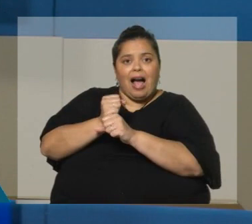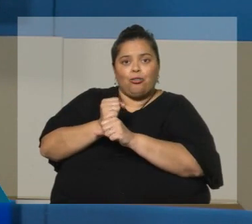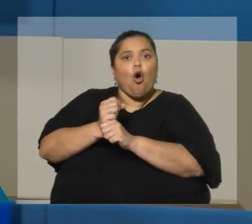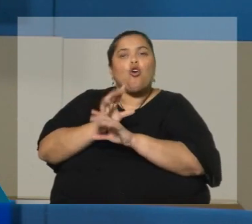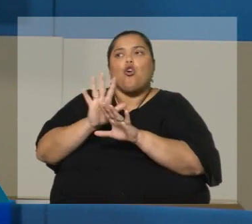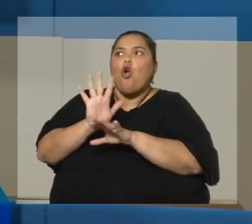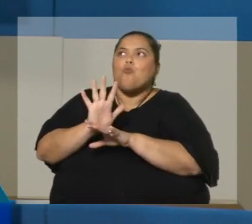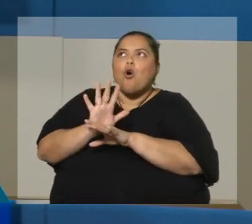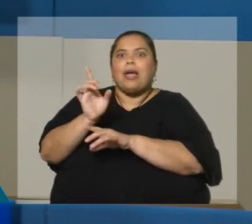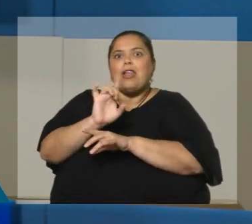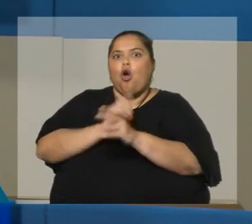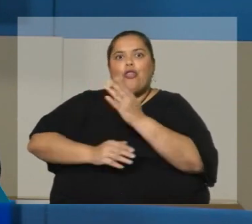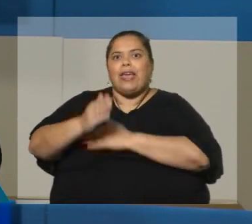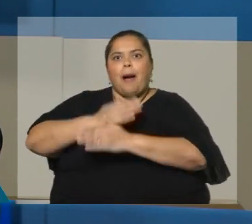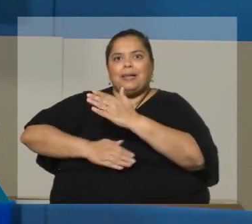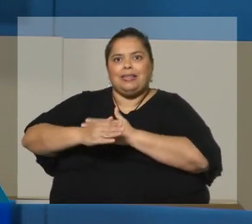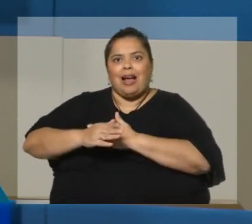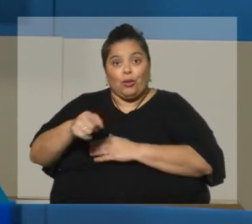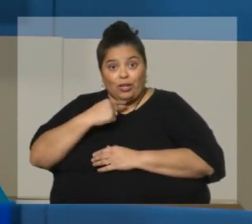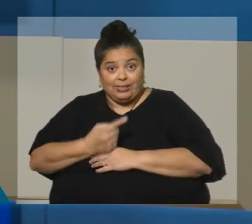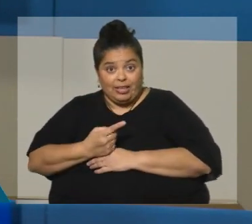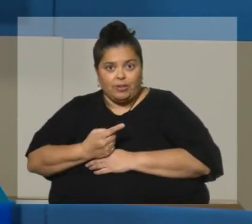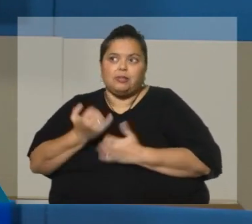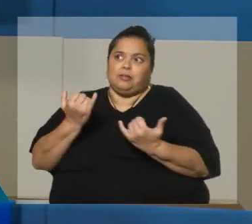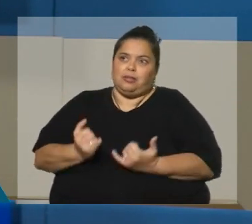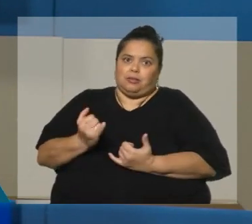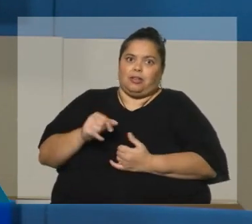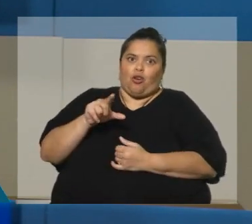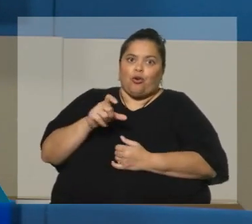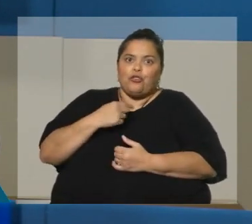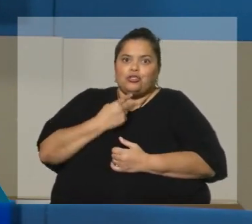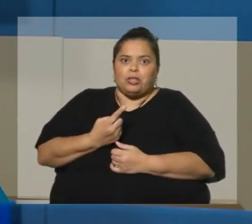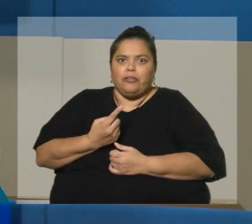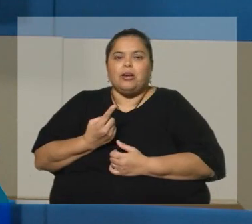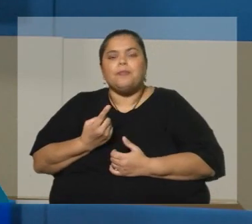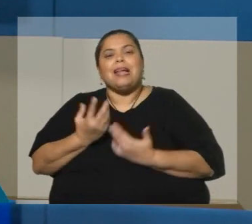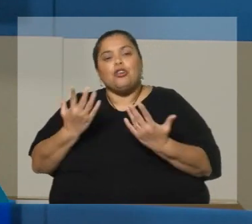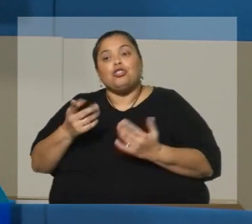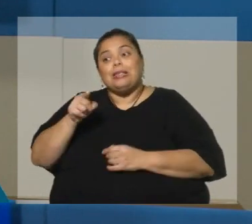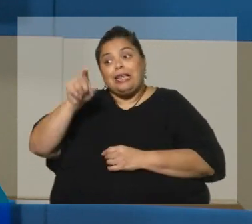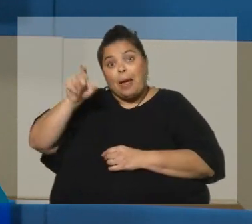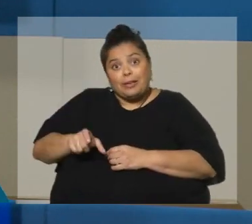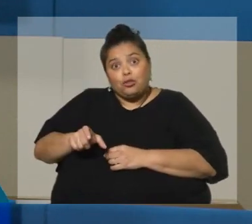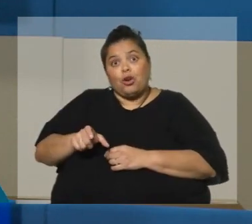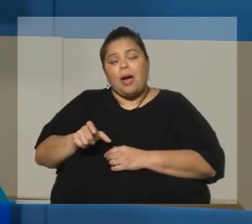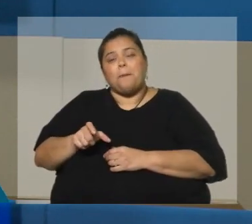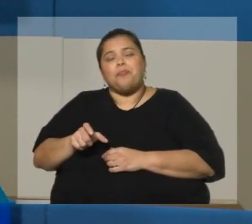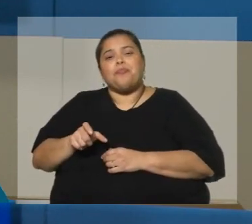incapacitó. Ahí le sirve. Sí, claro que le sirve. Y si la persona, es decir, a ver,